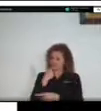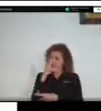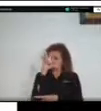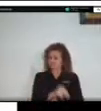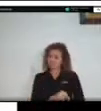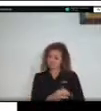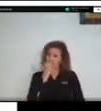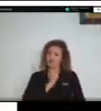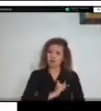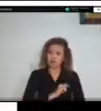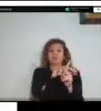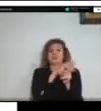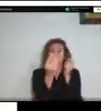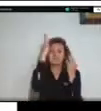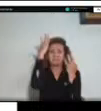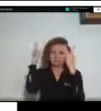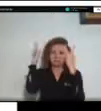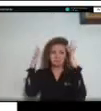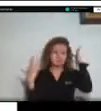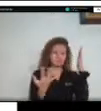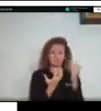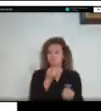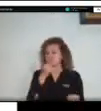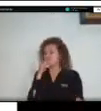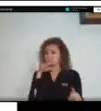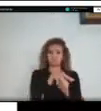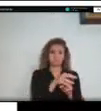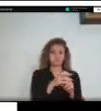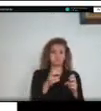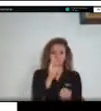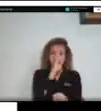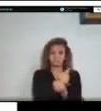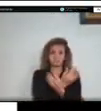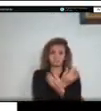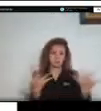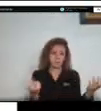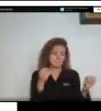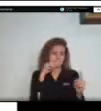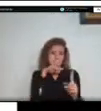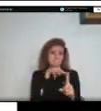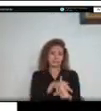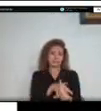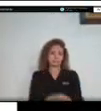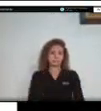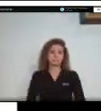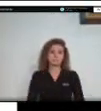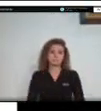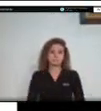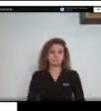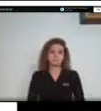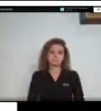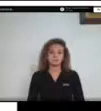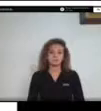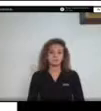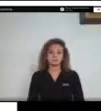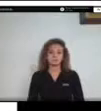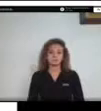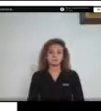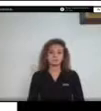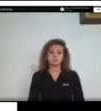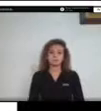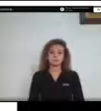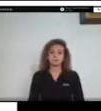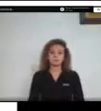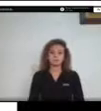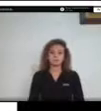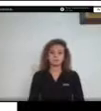bastante daño a toda la biodiversidad y los ecosistemas como tal. También otra afectación son los cultivos ilícitos.